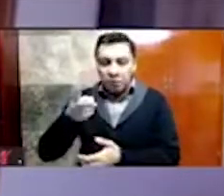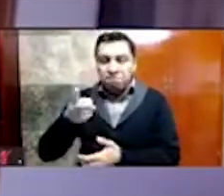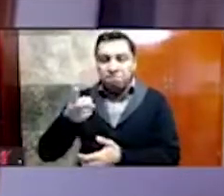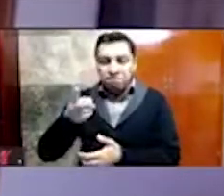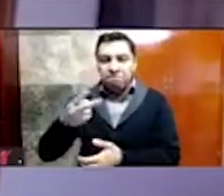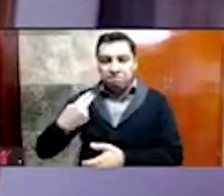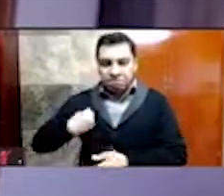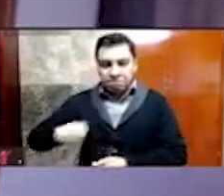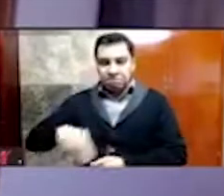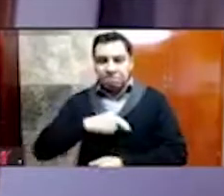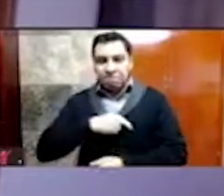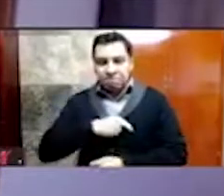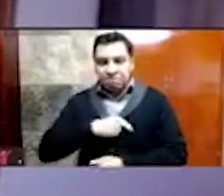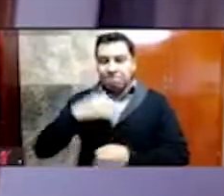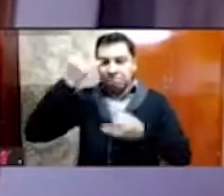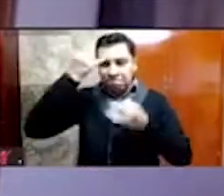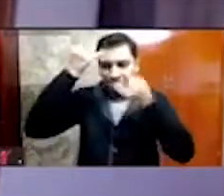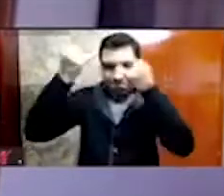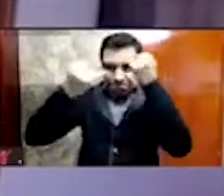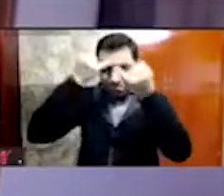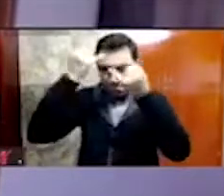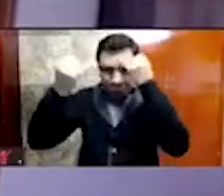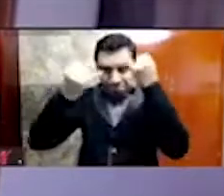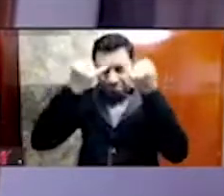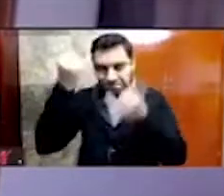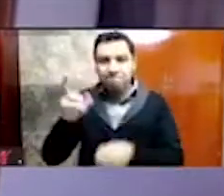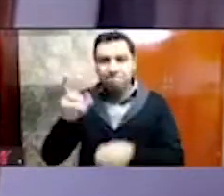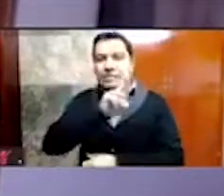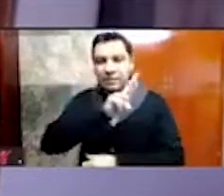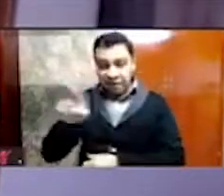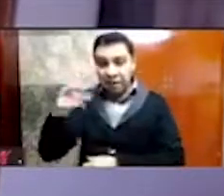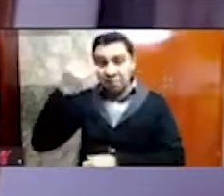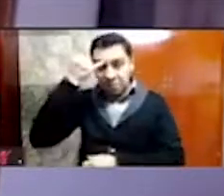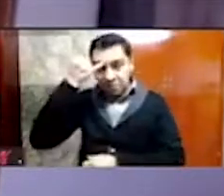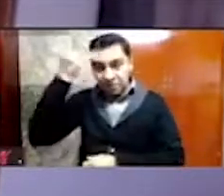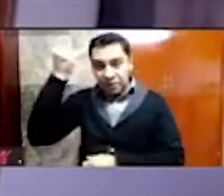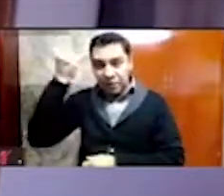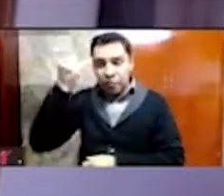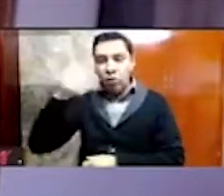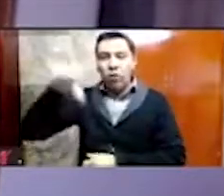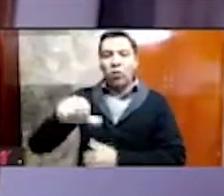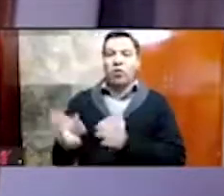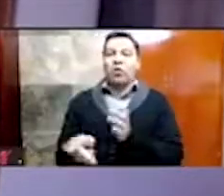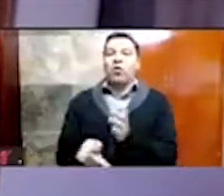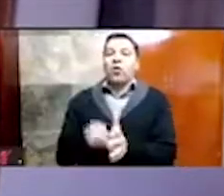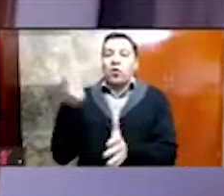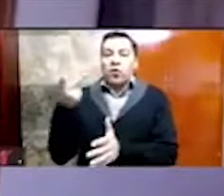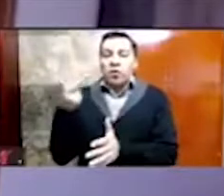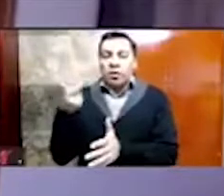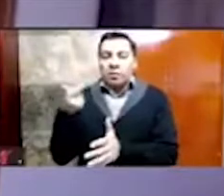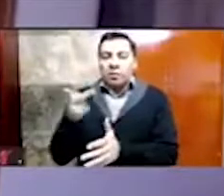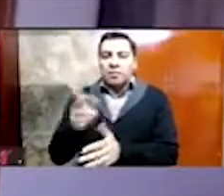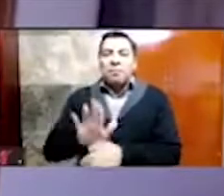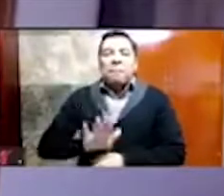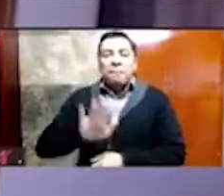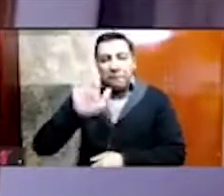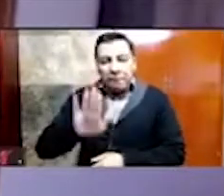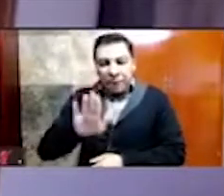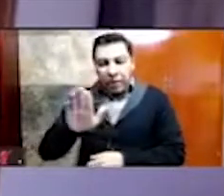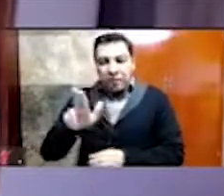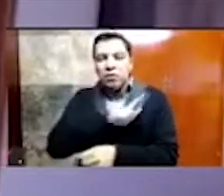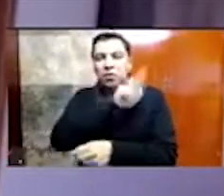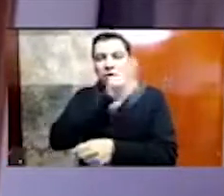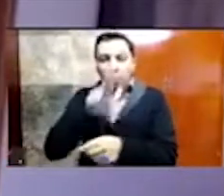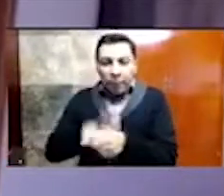reinventado, hoy que volvemos a la nueva normalidad con un semáforo